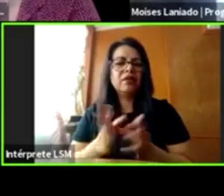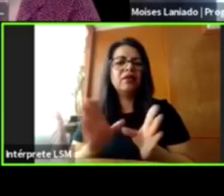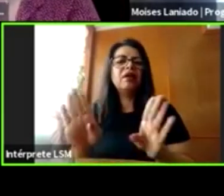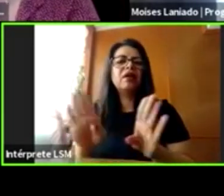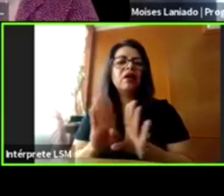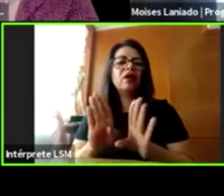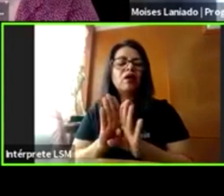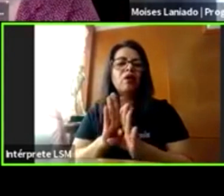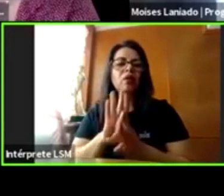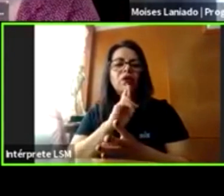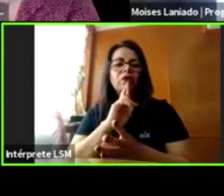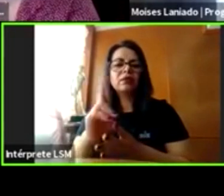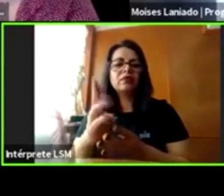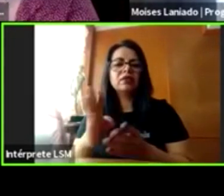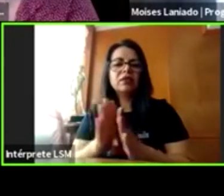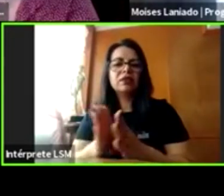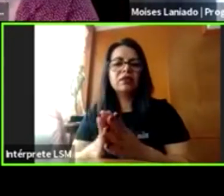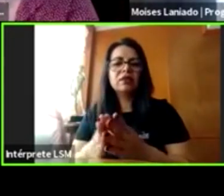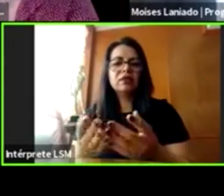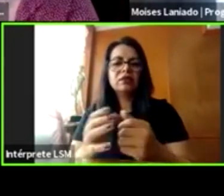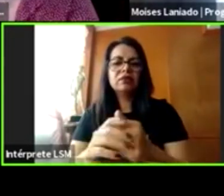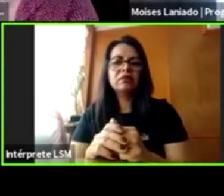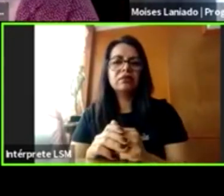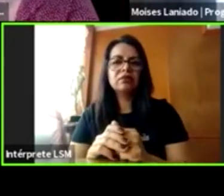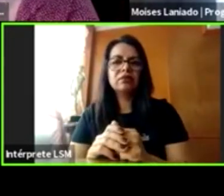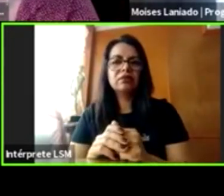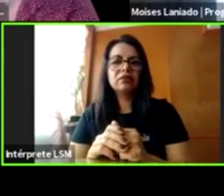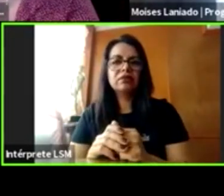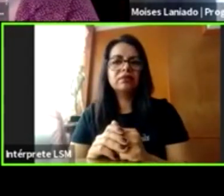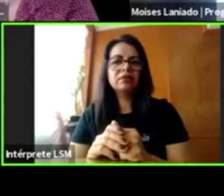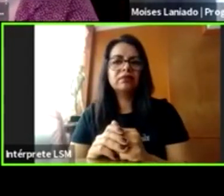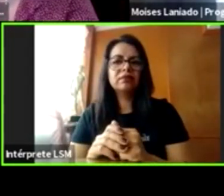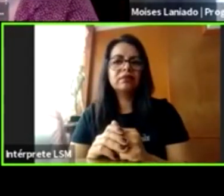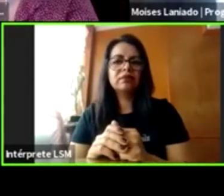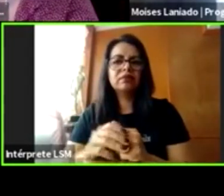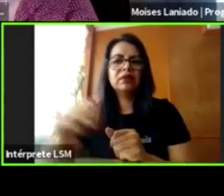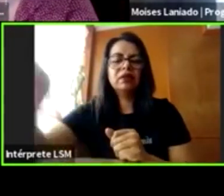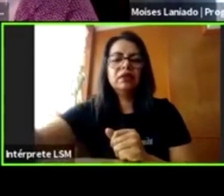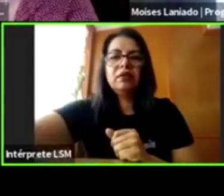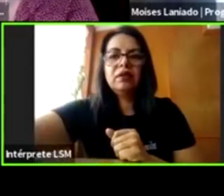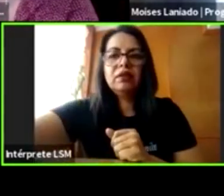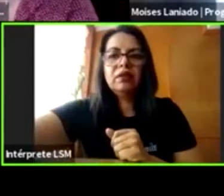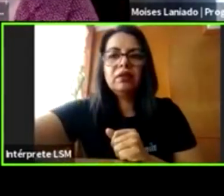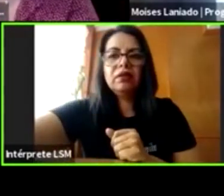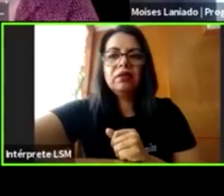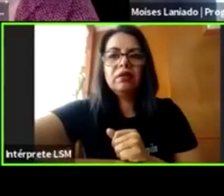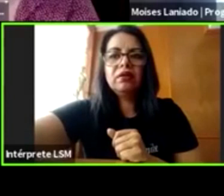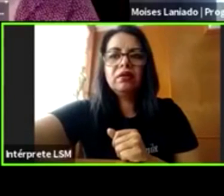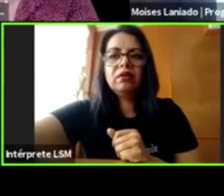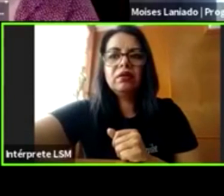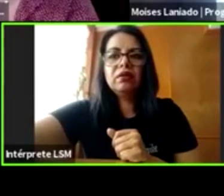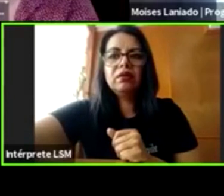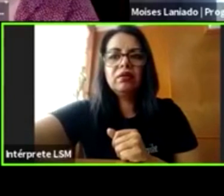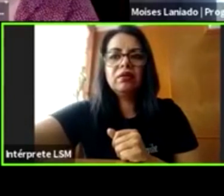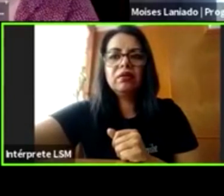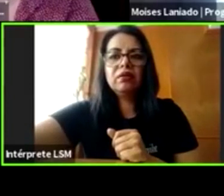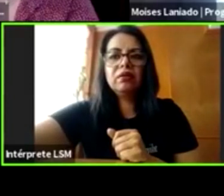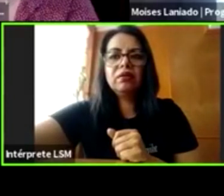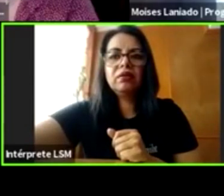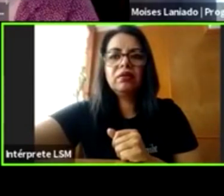siempre digo cuando hablo, y yo hablo con gente de todo el mundo sobre esto, ¿no? Si alguien que está escuchando